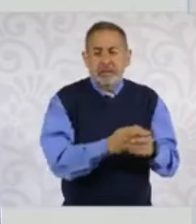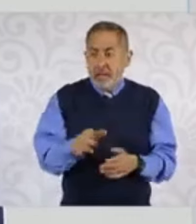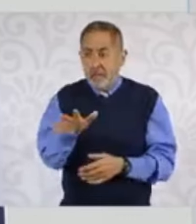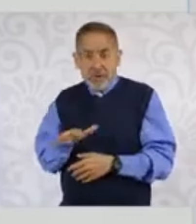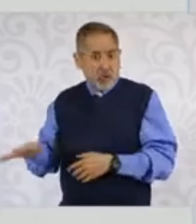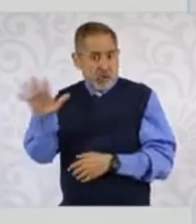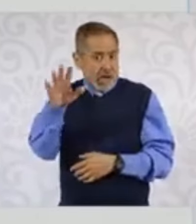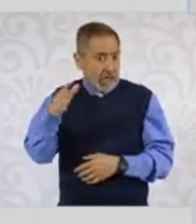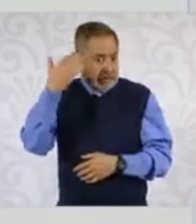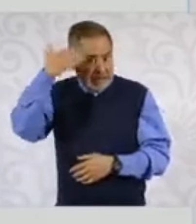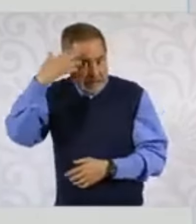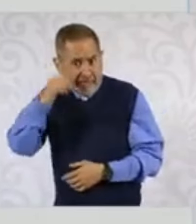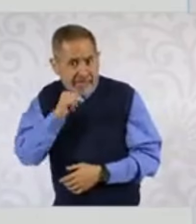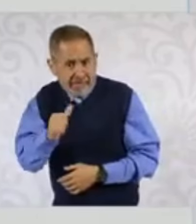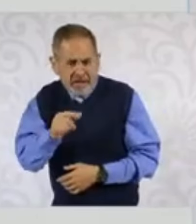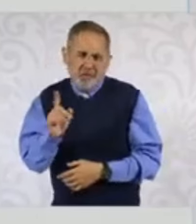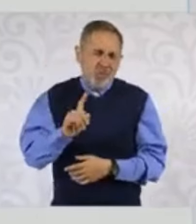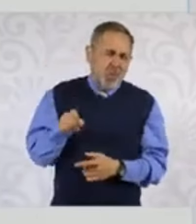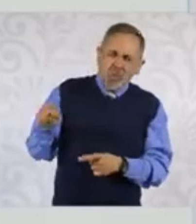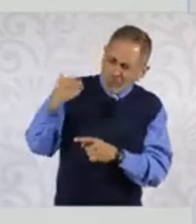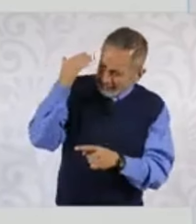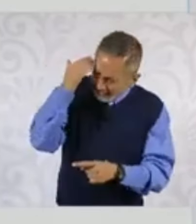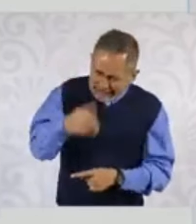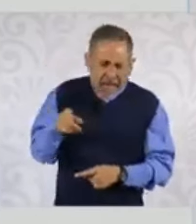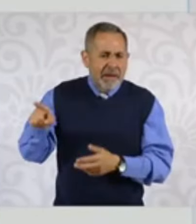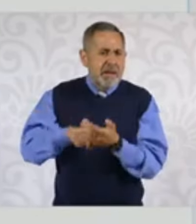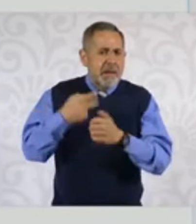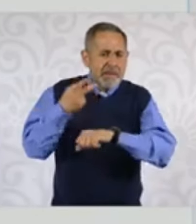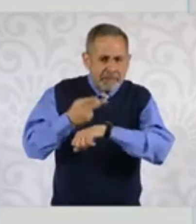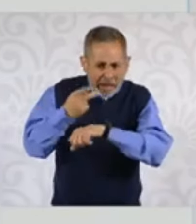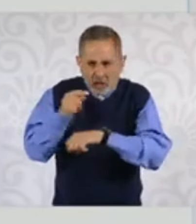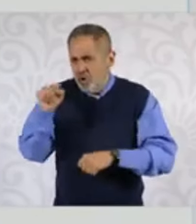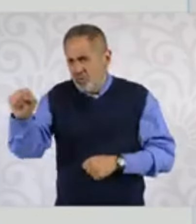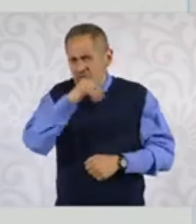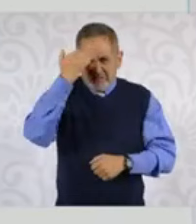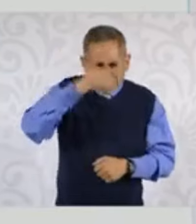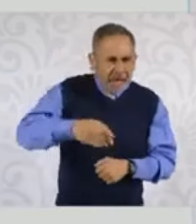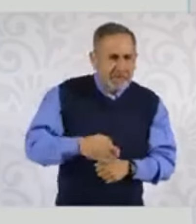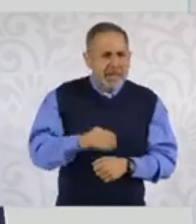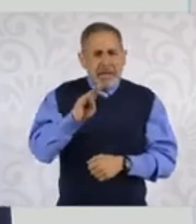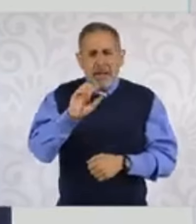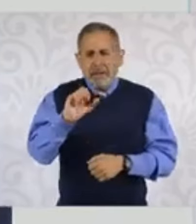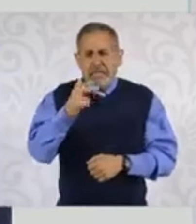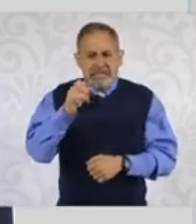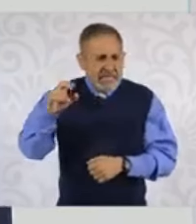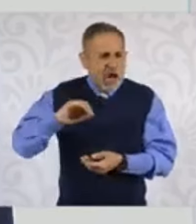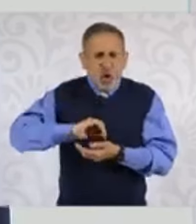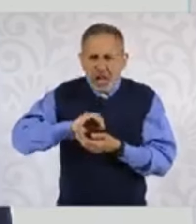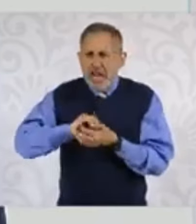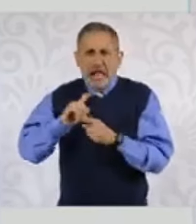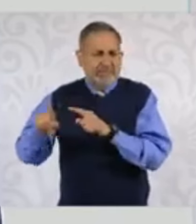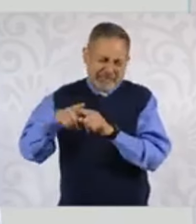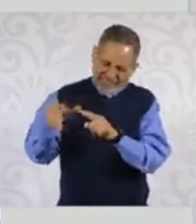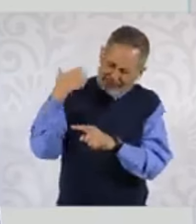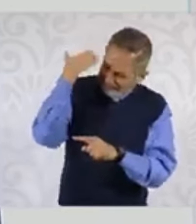y a todos ustedes también que ya hablando referente a estos pagos muy importantes en México, es demasiado